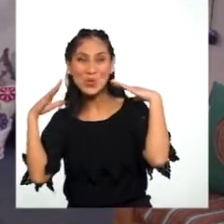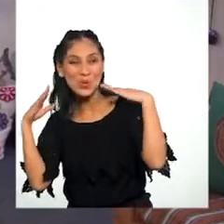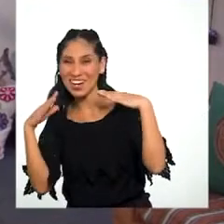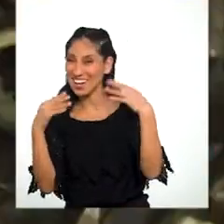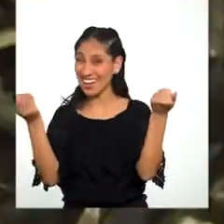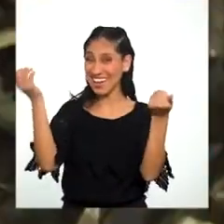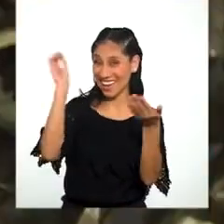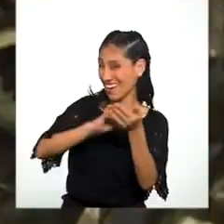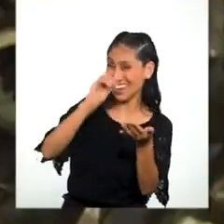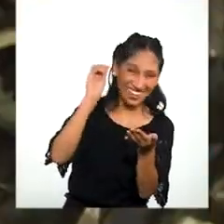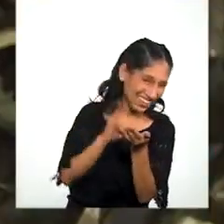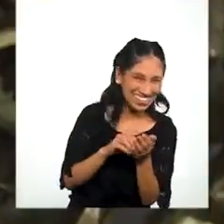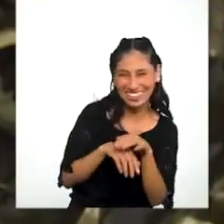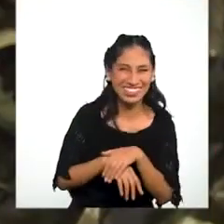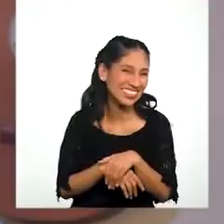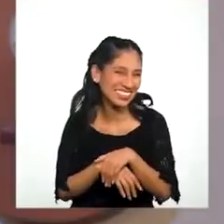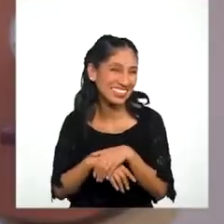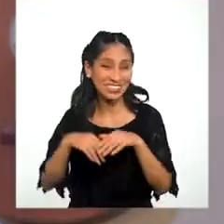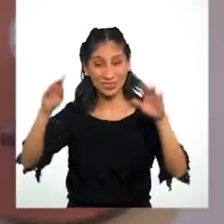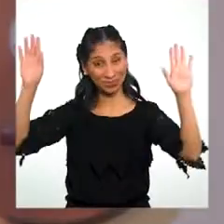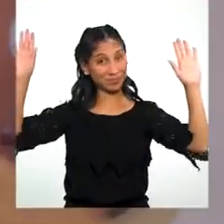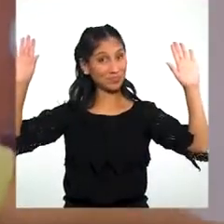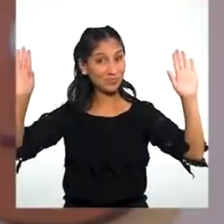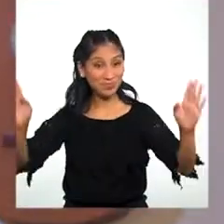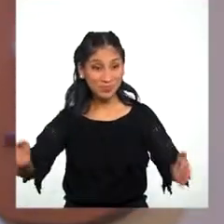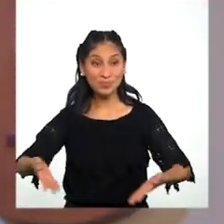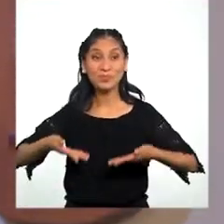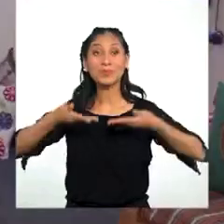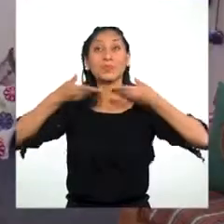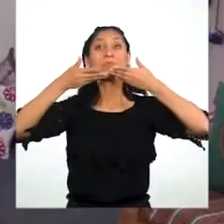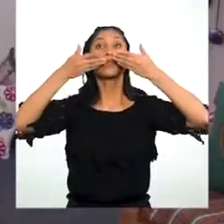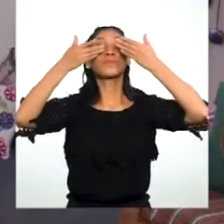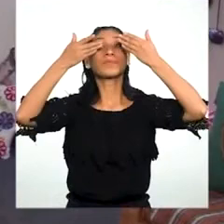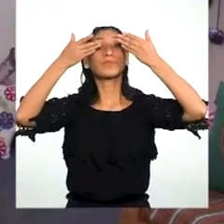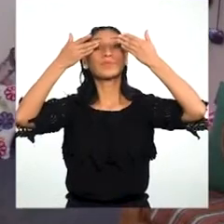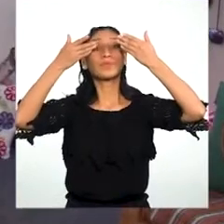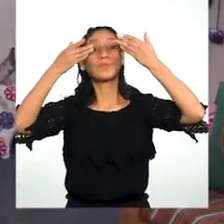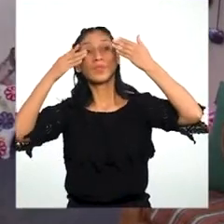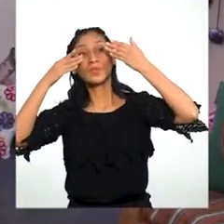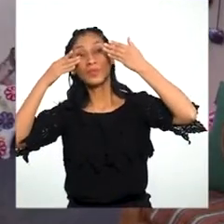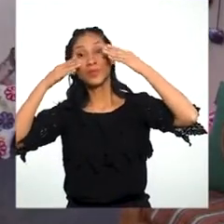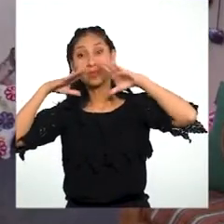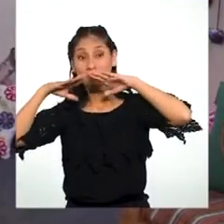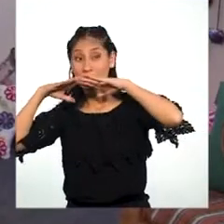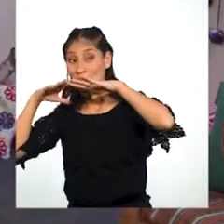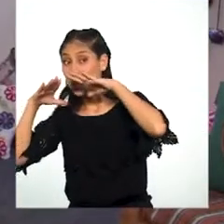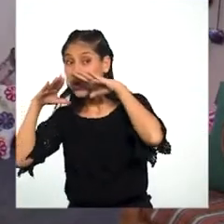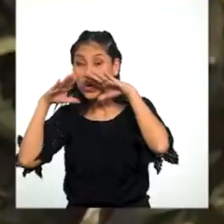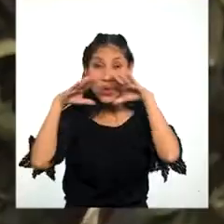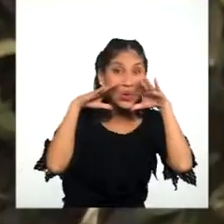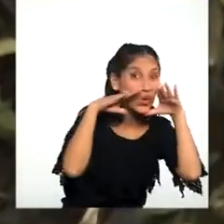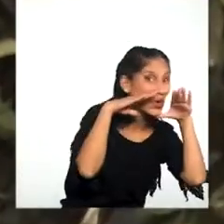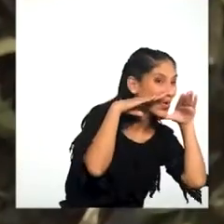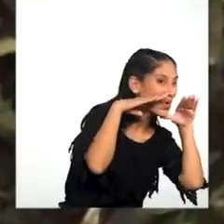Una vez más Tomamos aire por la nariz Y lo botamos por la boca